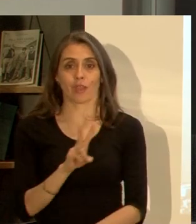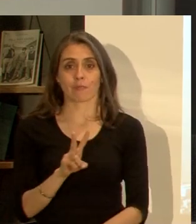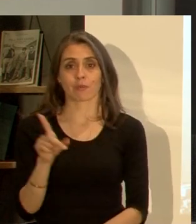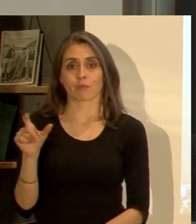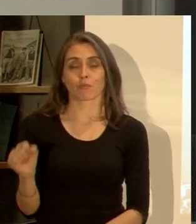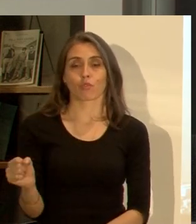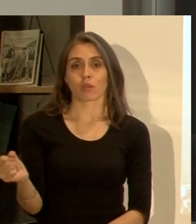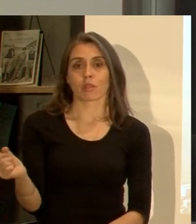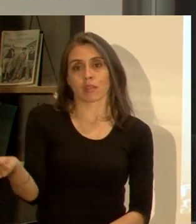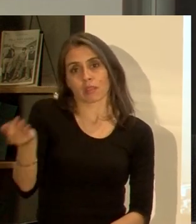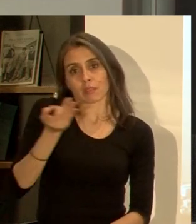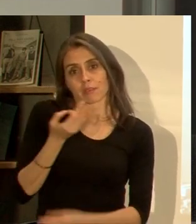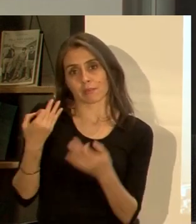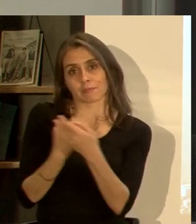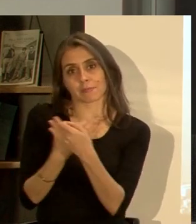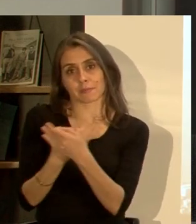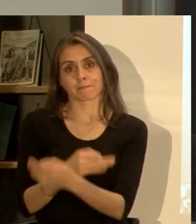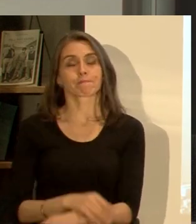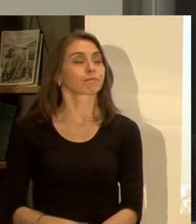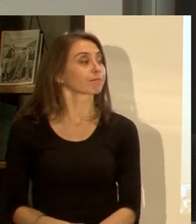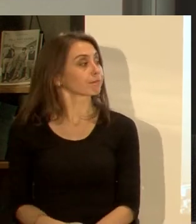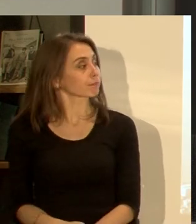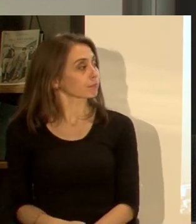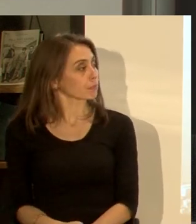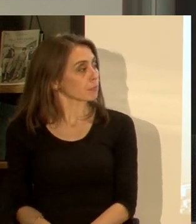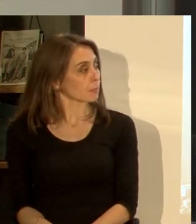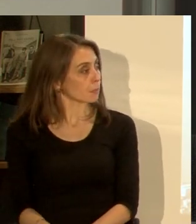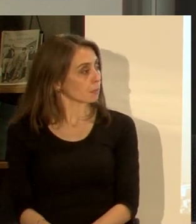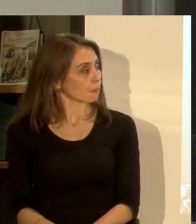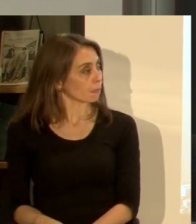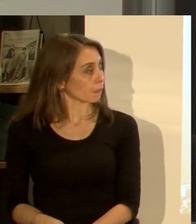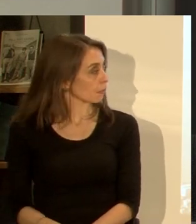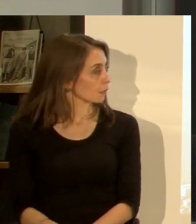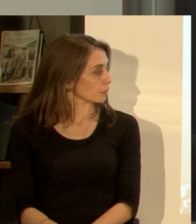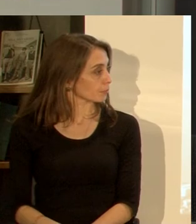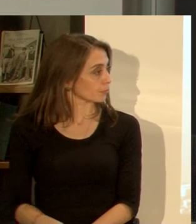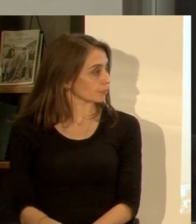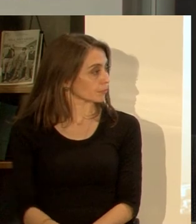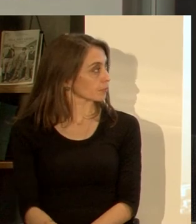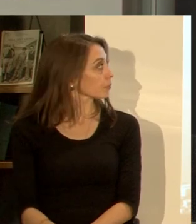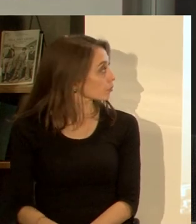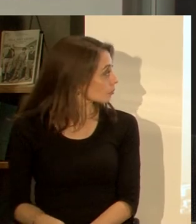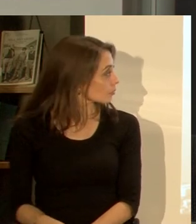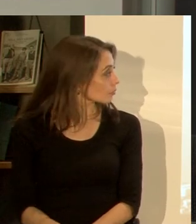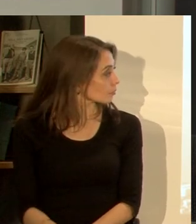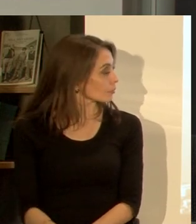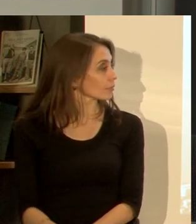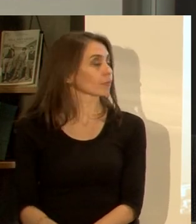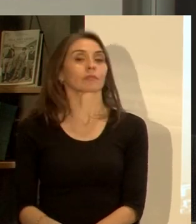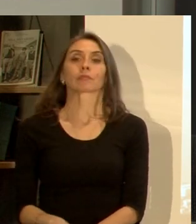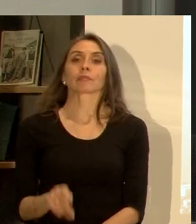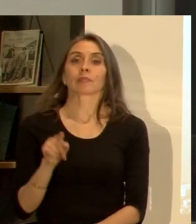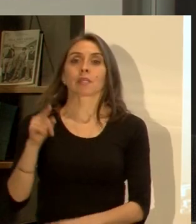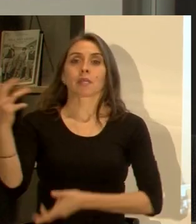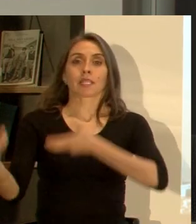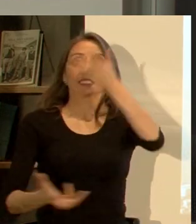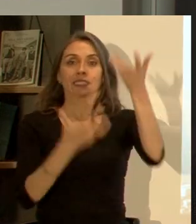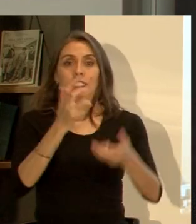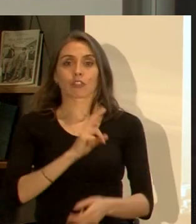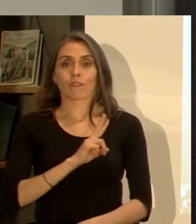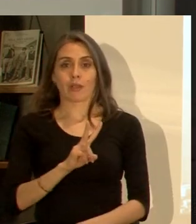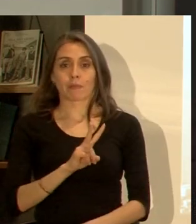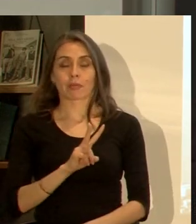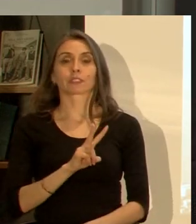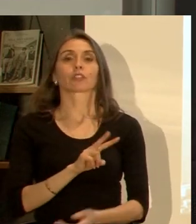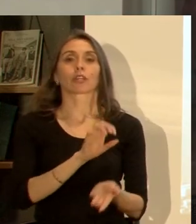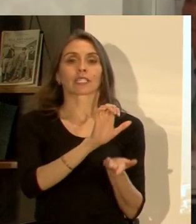puedes acotar en relación a eso bueno el incendio genera una reacción de parte del Estado que se entiende